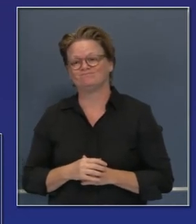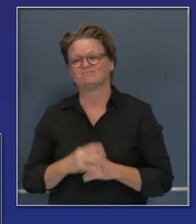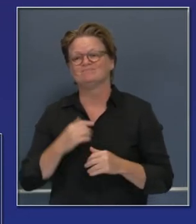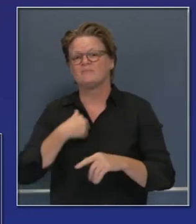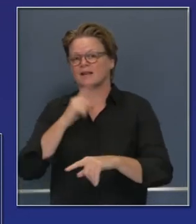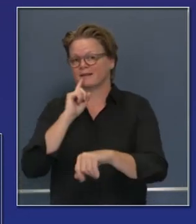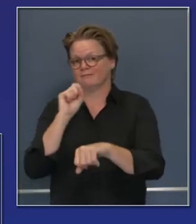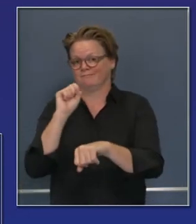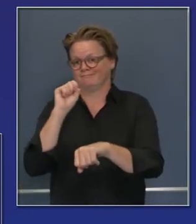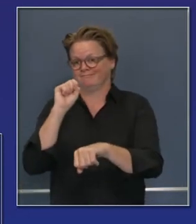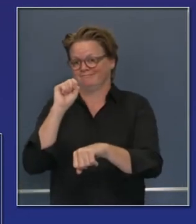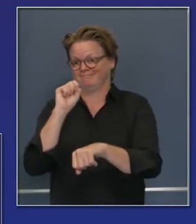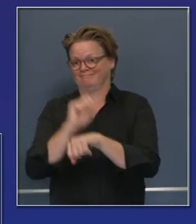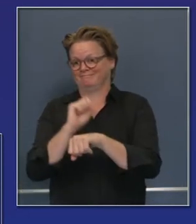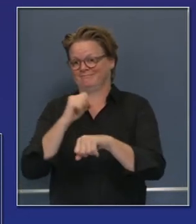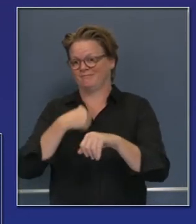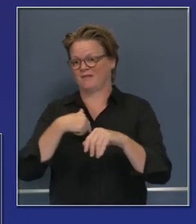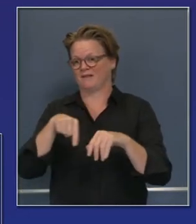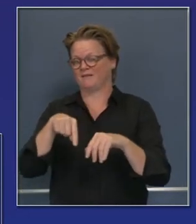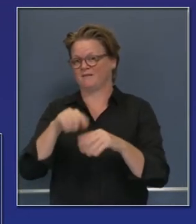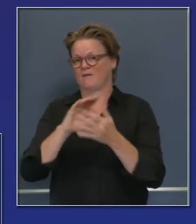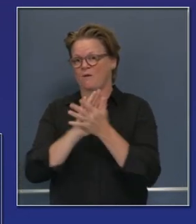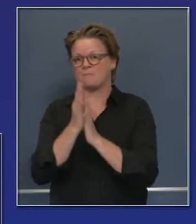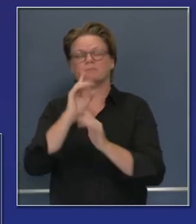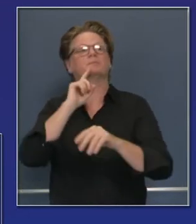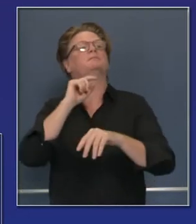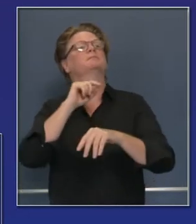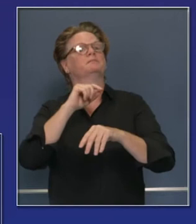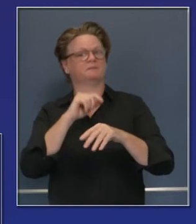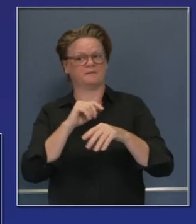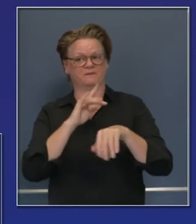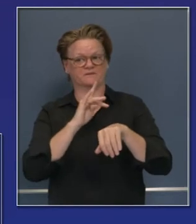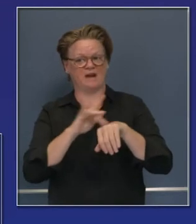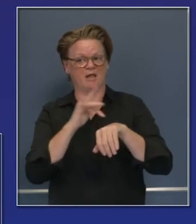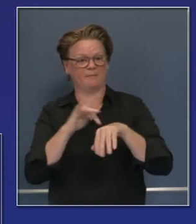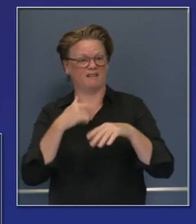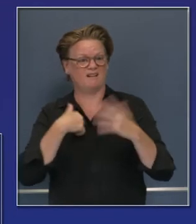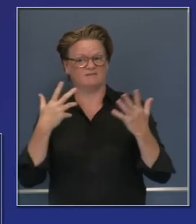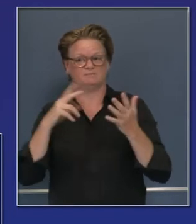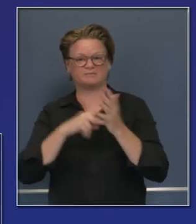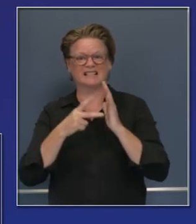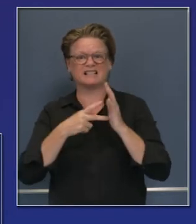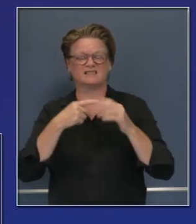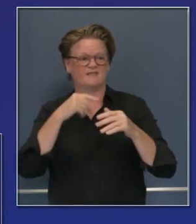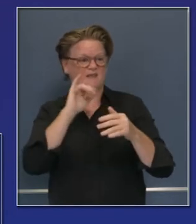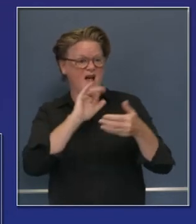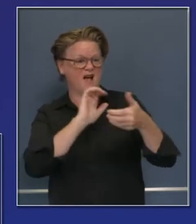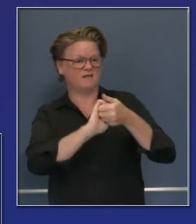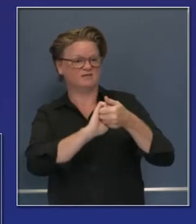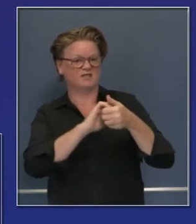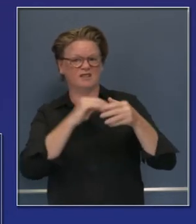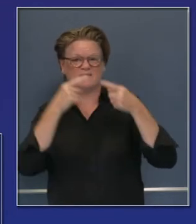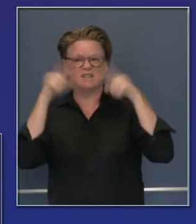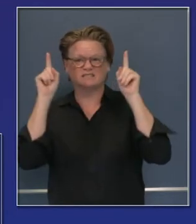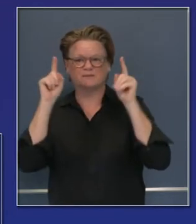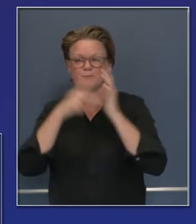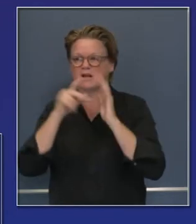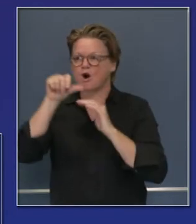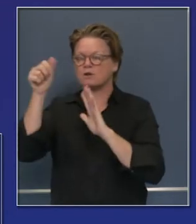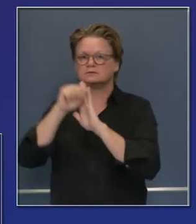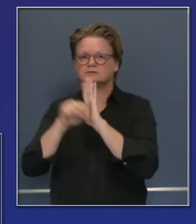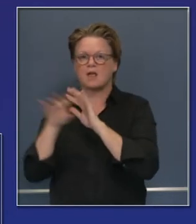si eso da los resultados que deseamos en esta sociedad que hemos formado como siempre